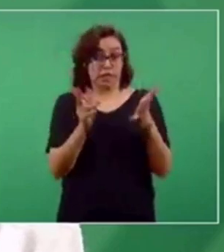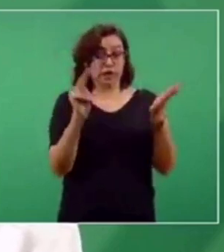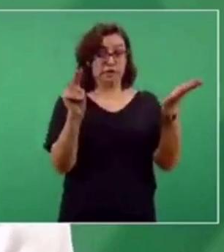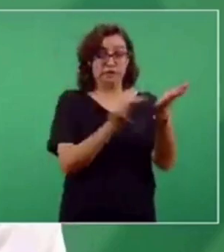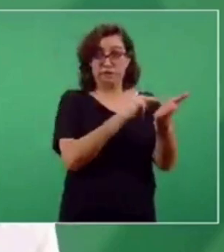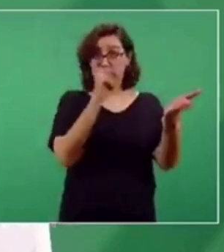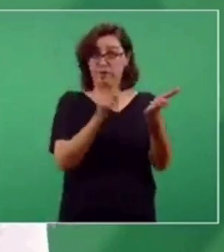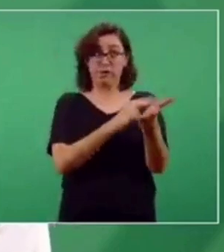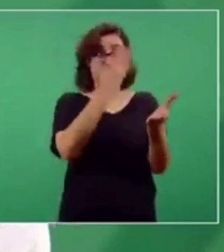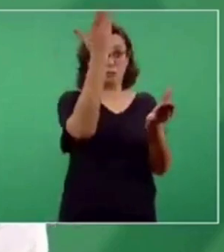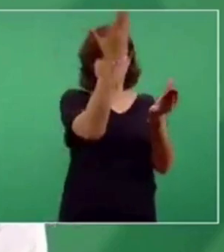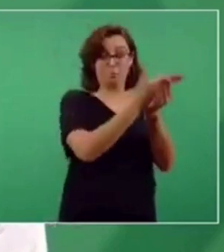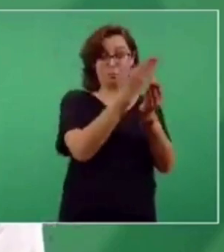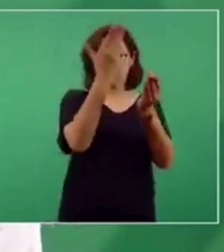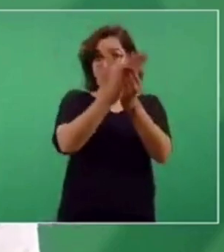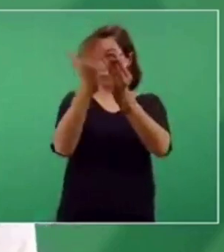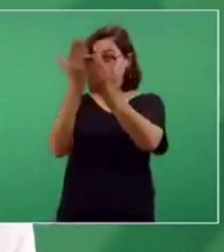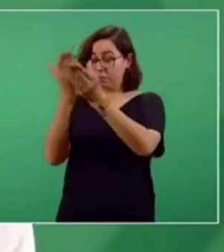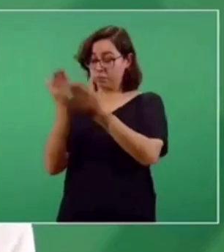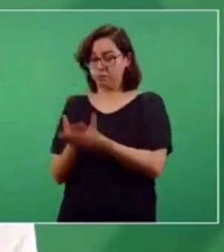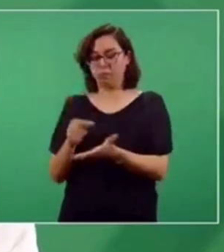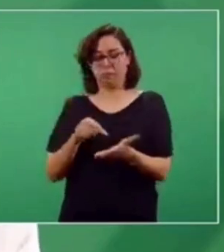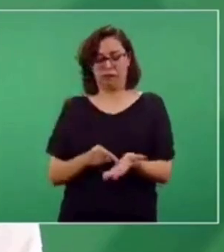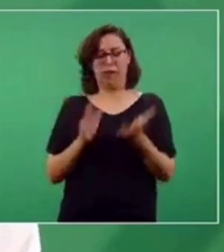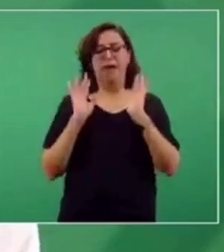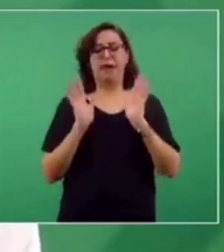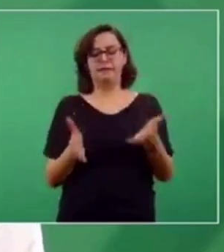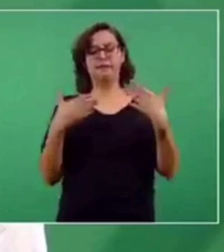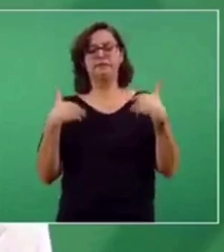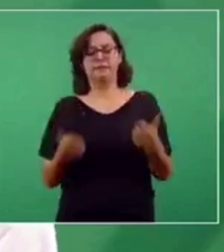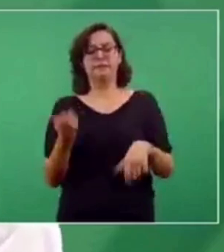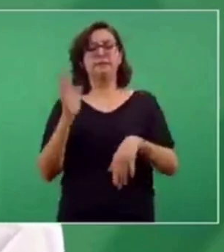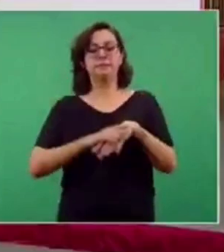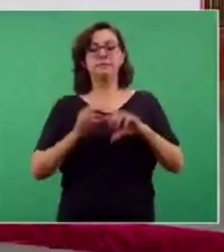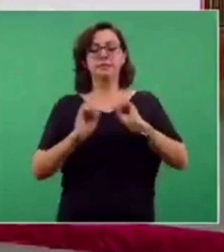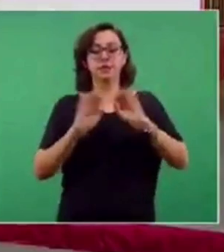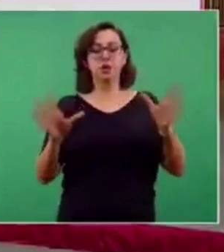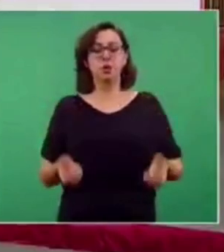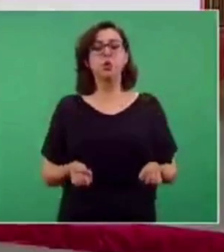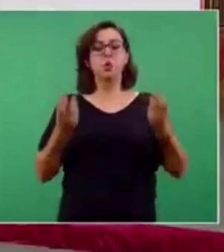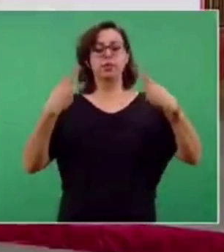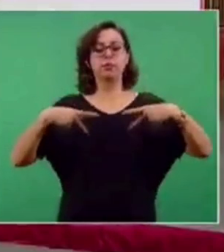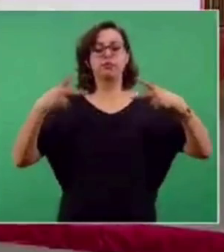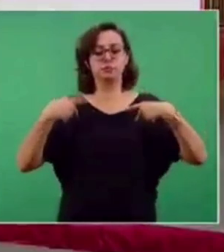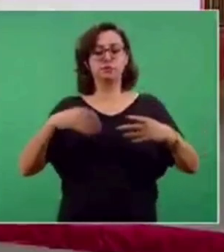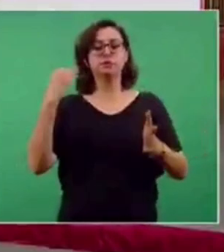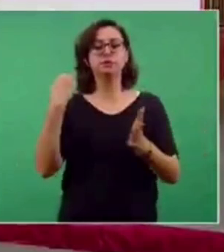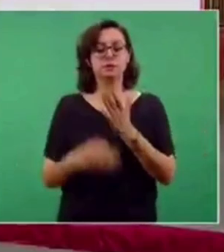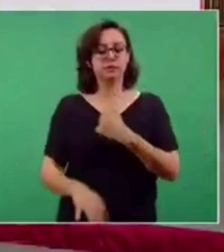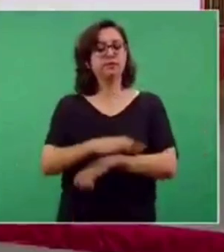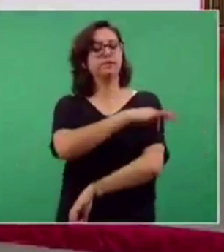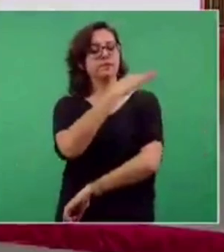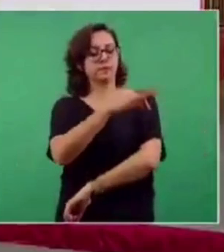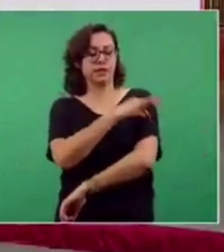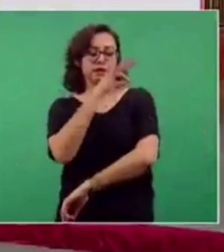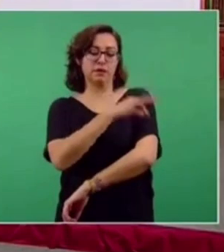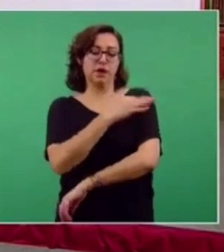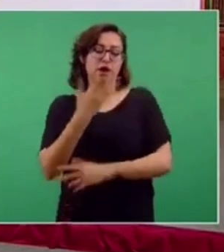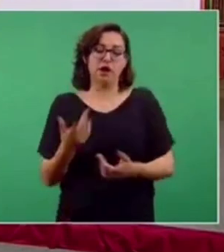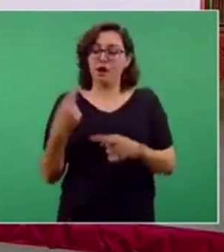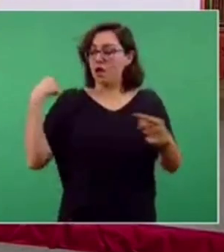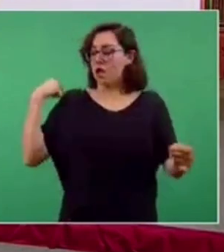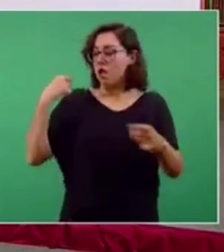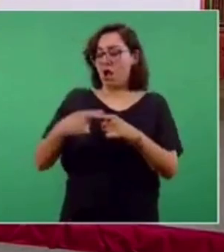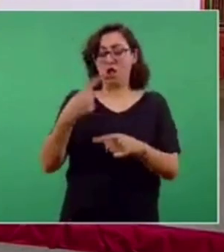a poder tener mayor claridad sobre cuántos falta de vacunar. Esto lo destaco porque, insisto, en las últimas dos